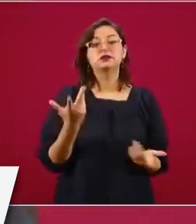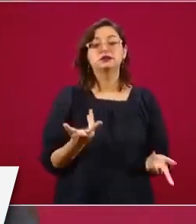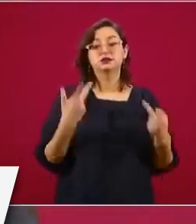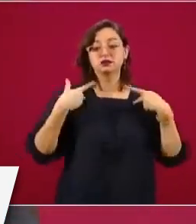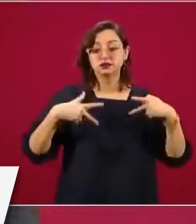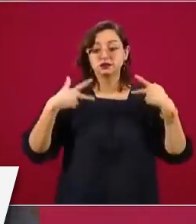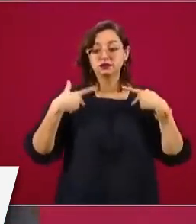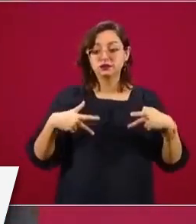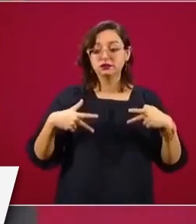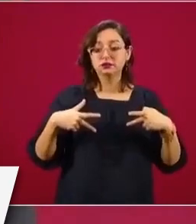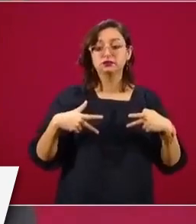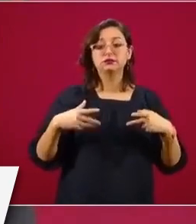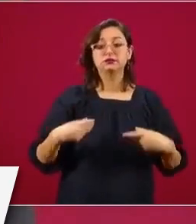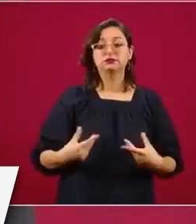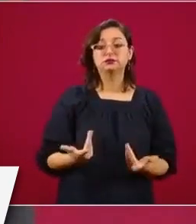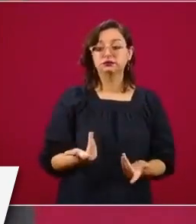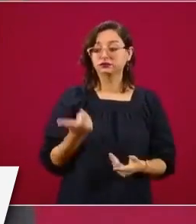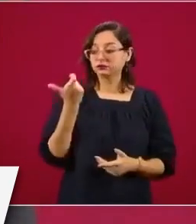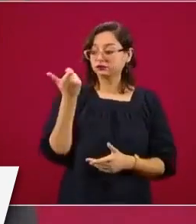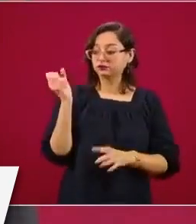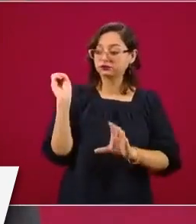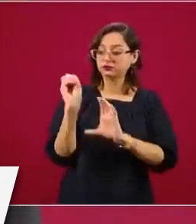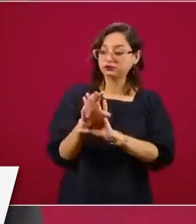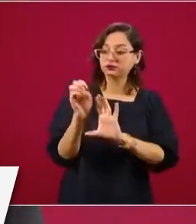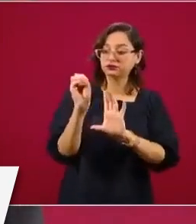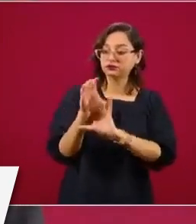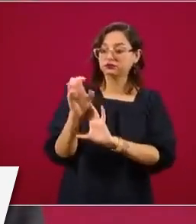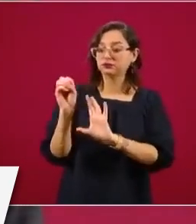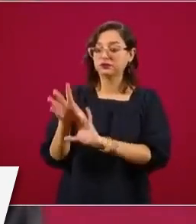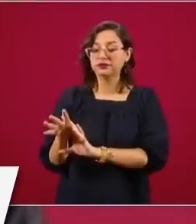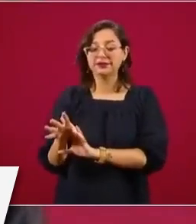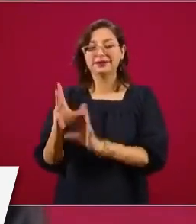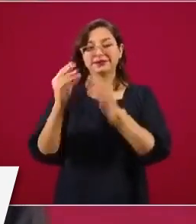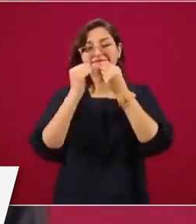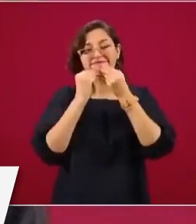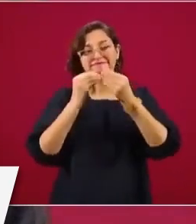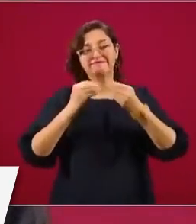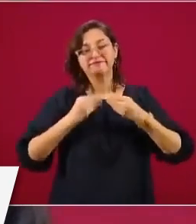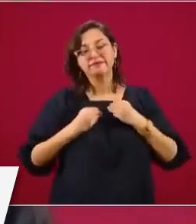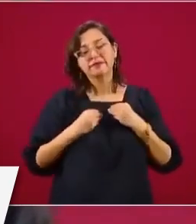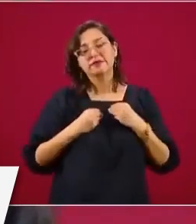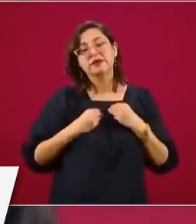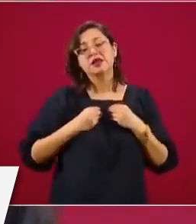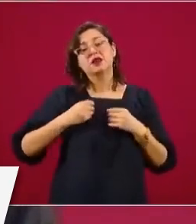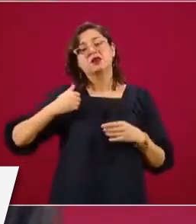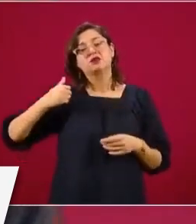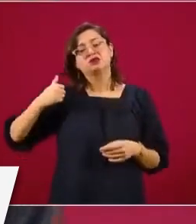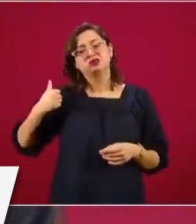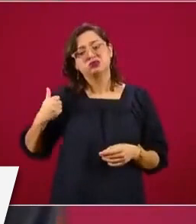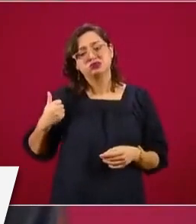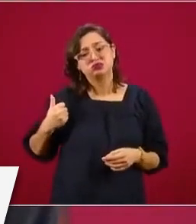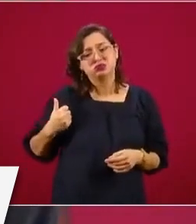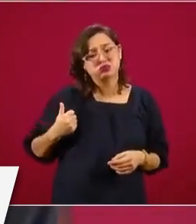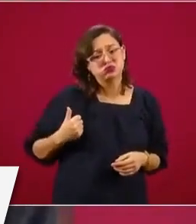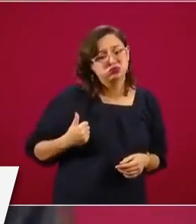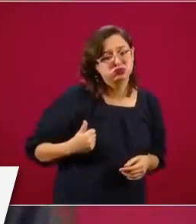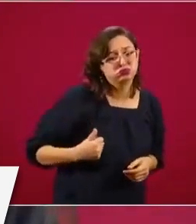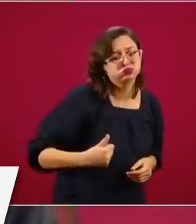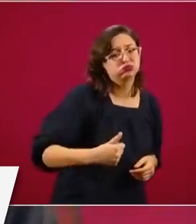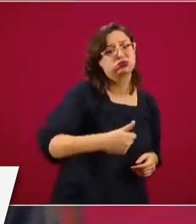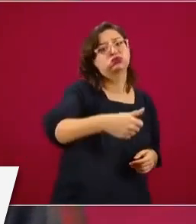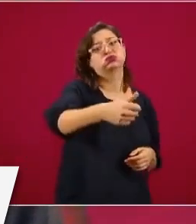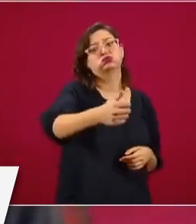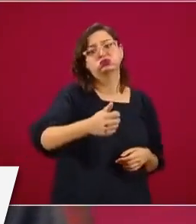que está recibiendo sus apoyos no tenga que movilizarse